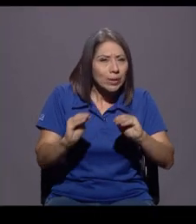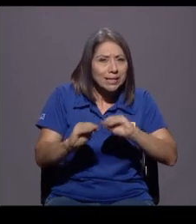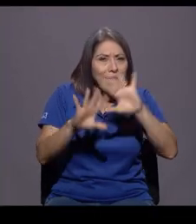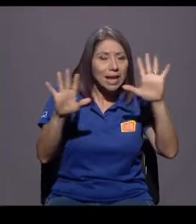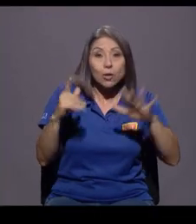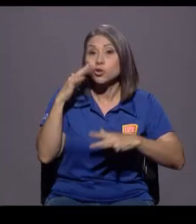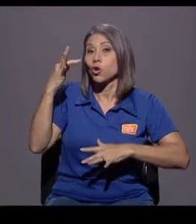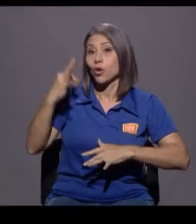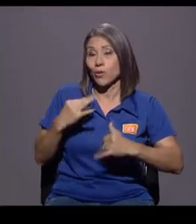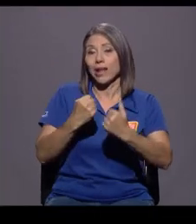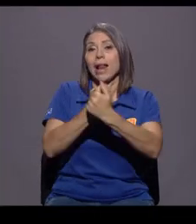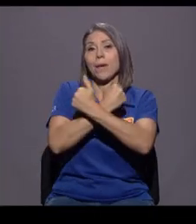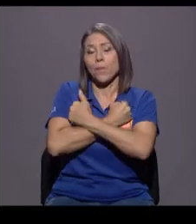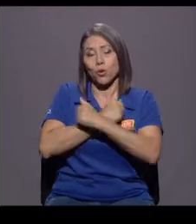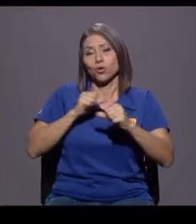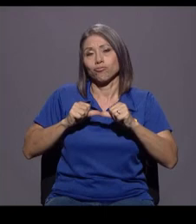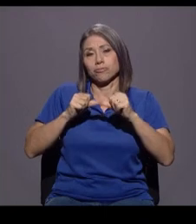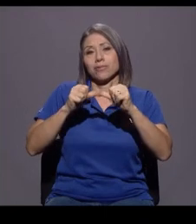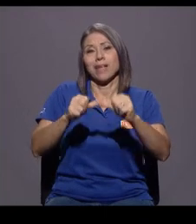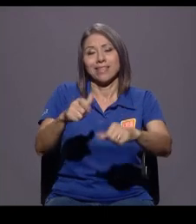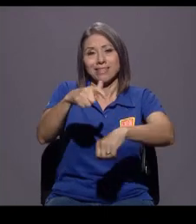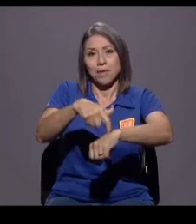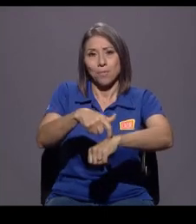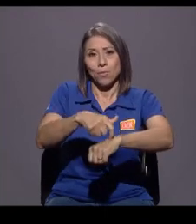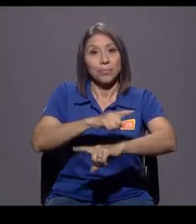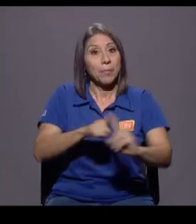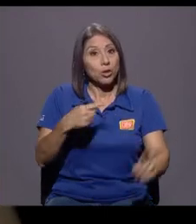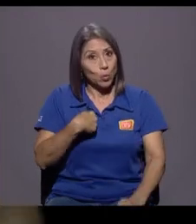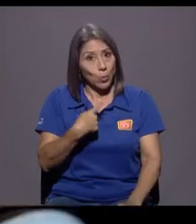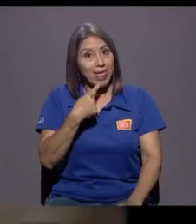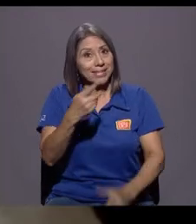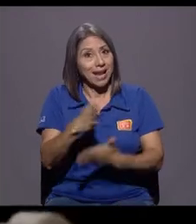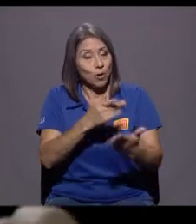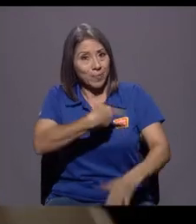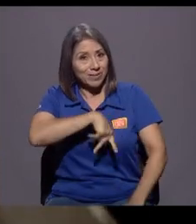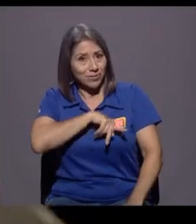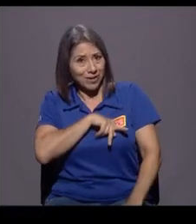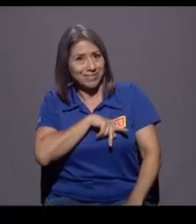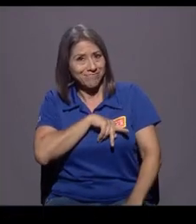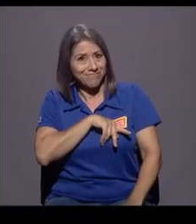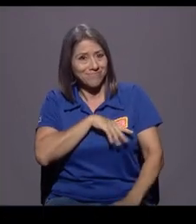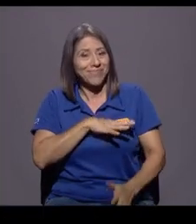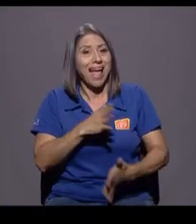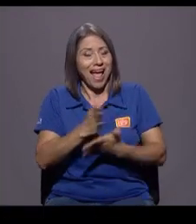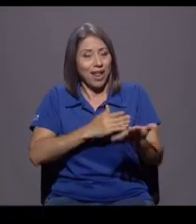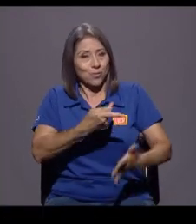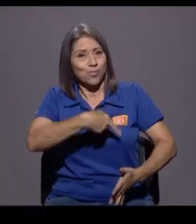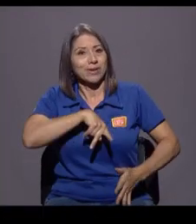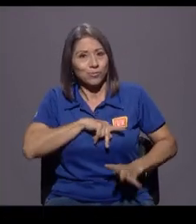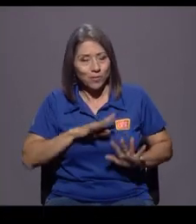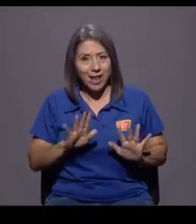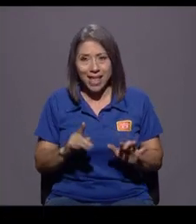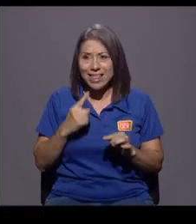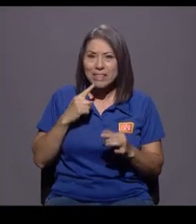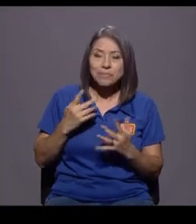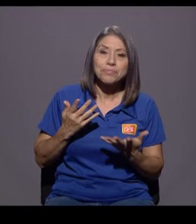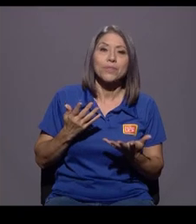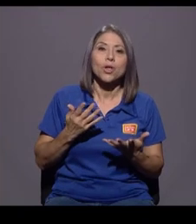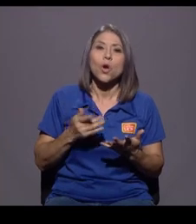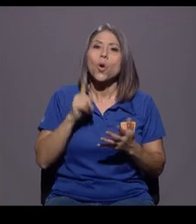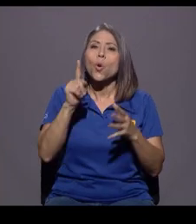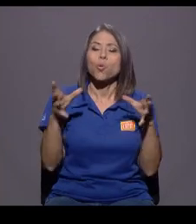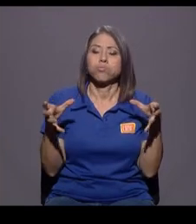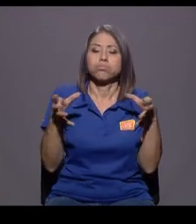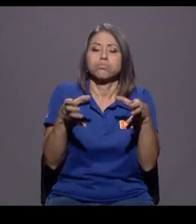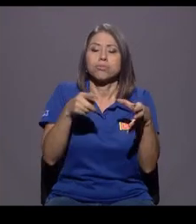el amor se mantiene en el tiempo. Sin embargo, voy a decir una cosa y eso es muy personal. Es una plantita. Es algo muy personal. Un movimiento